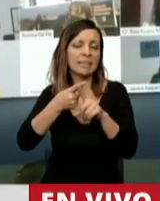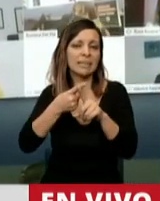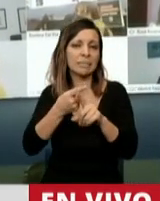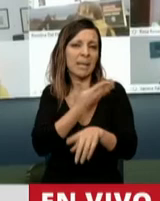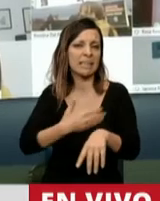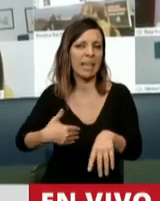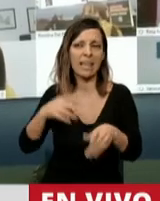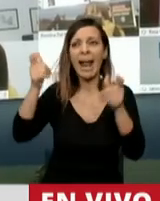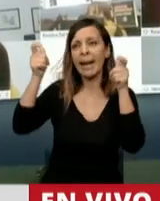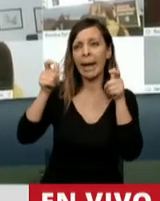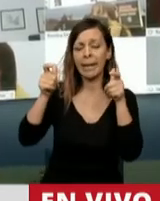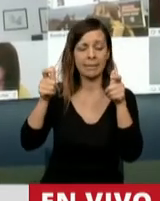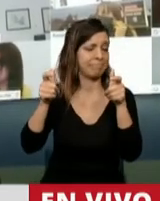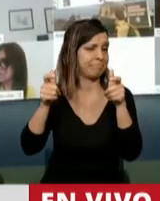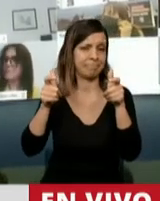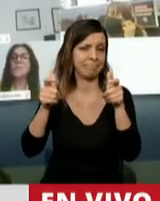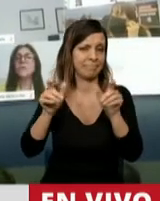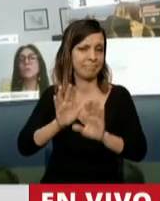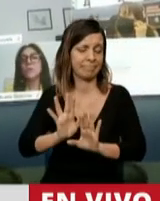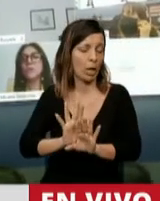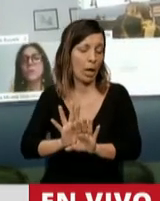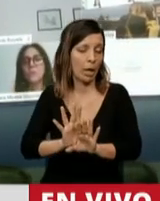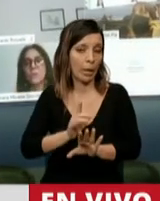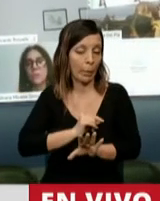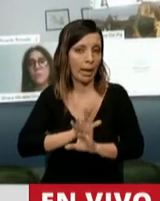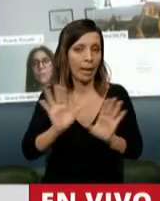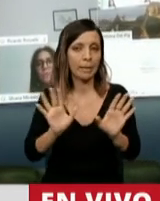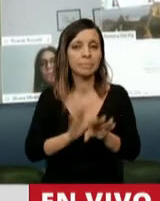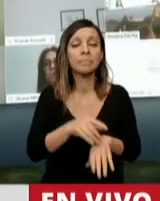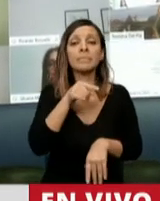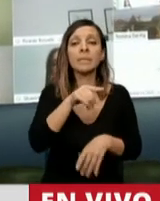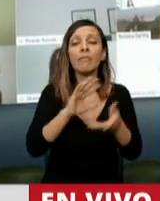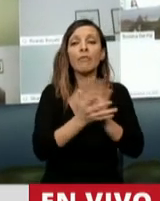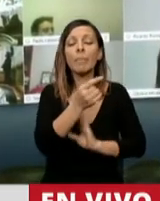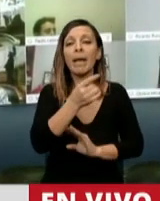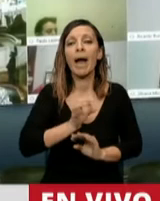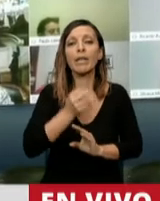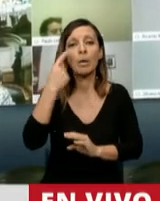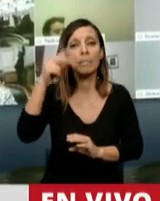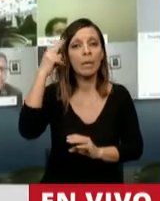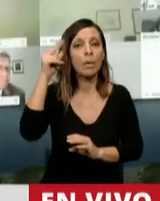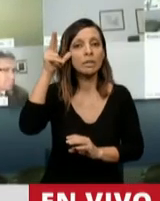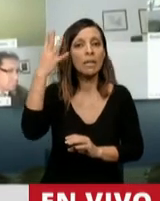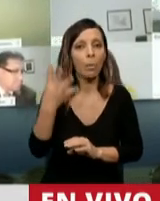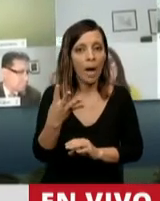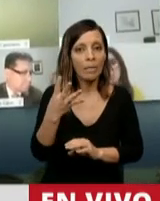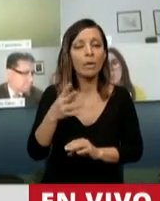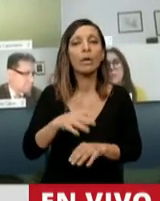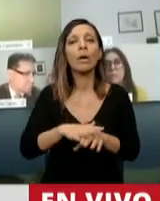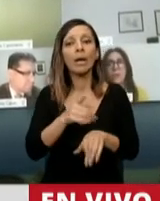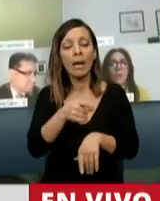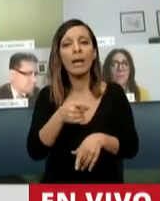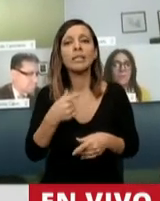monarquía. Yo me crié y nací en democracia en el año 84 y la democracia es el gobierno del pueblo y sus